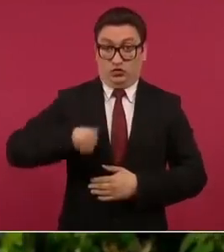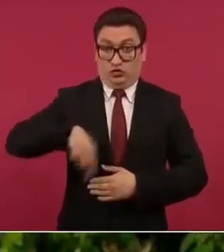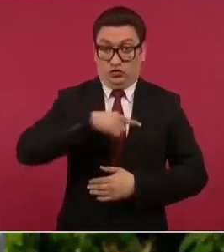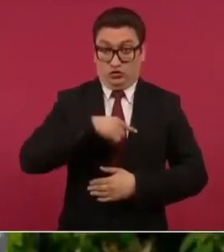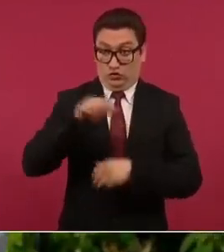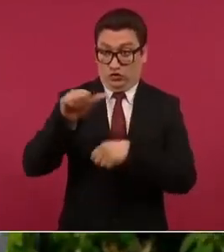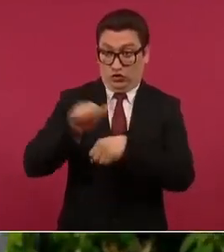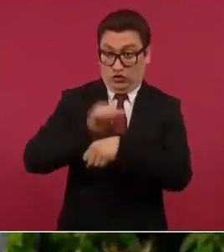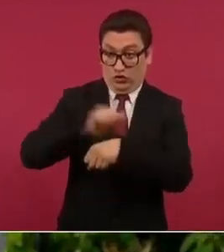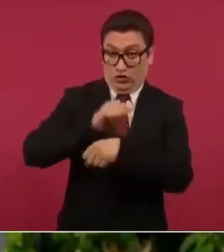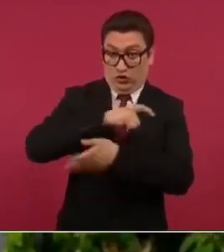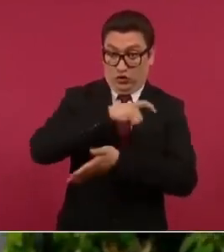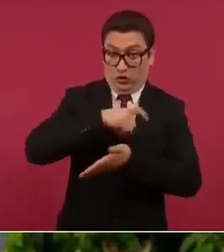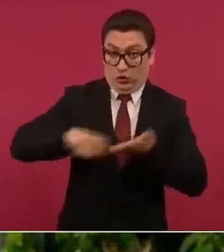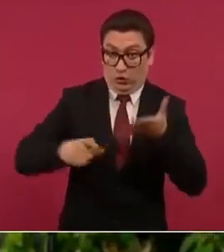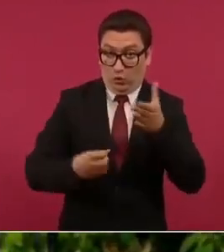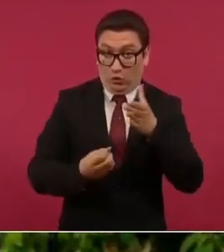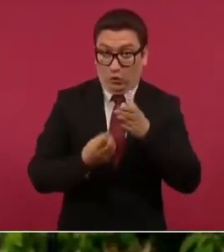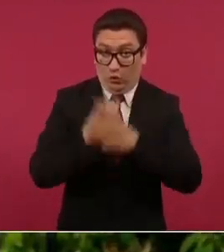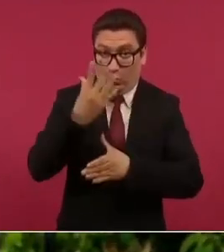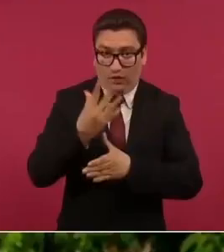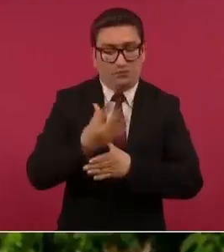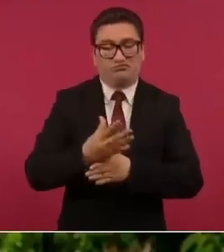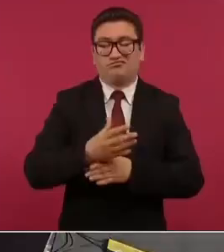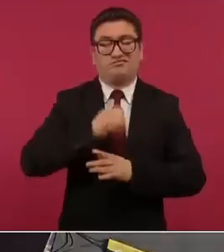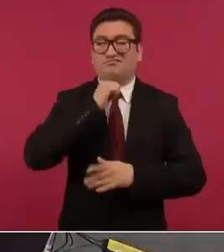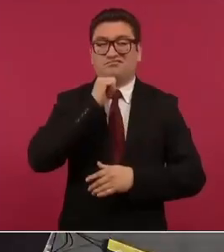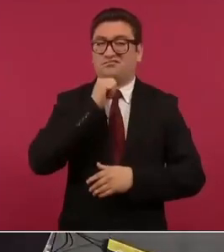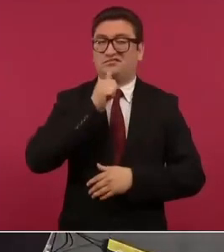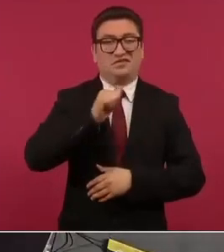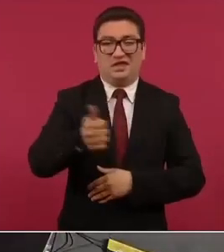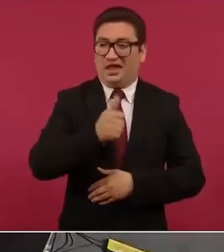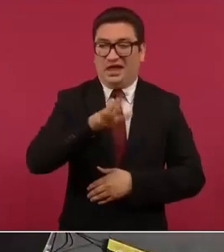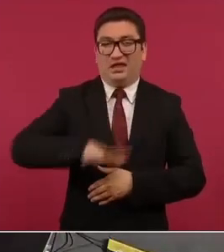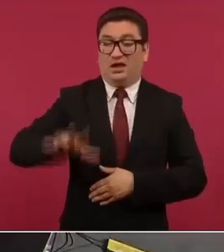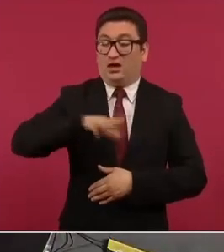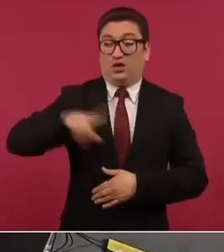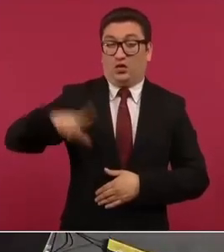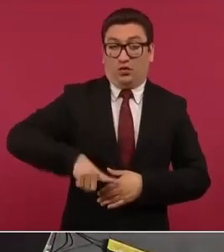para ningún funcionario del poder ejecutivo federal